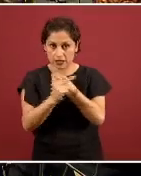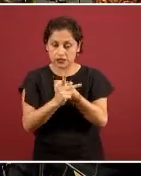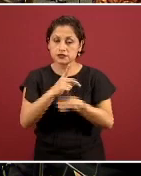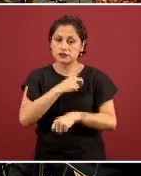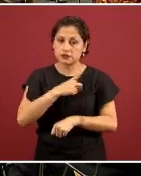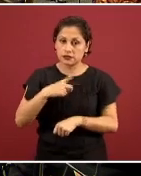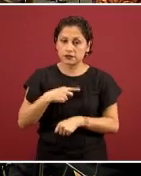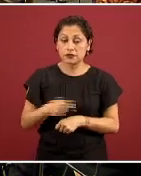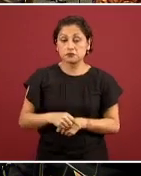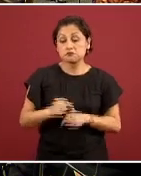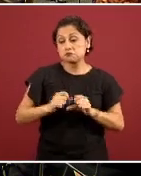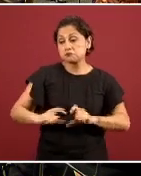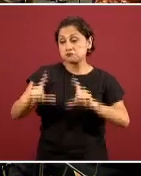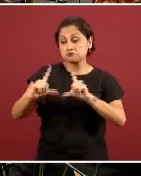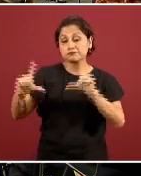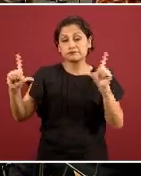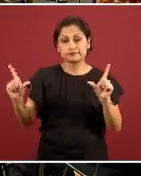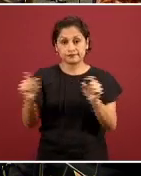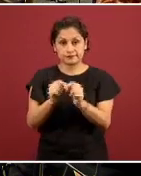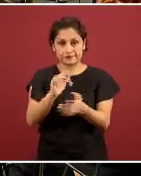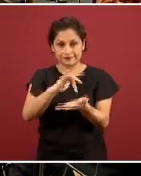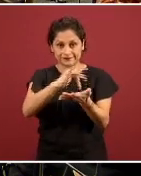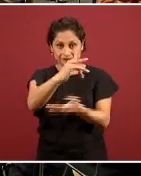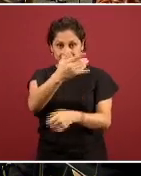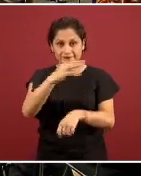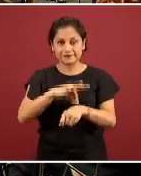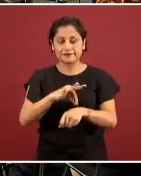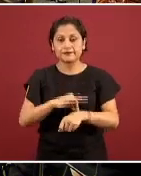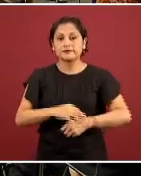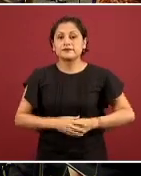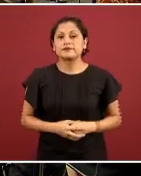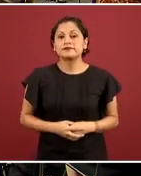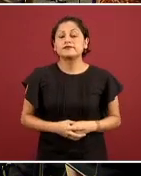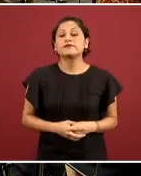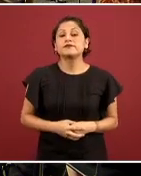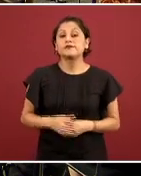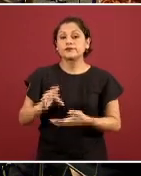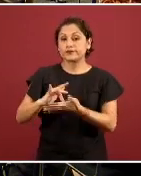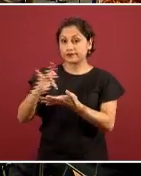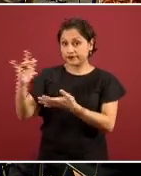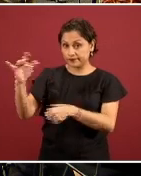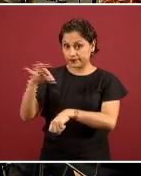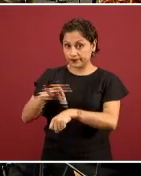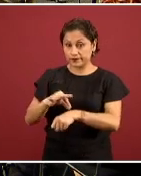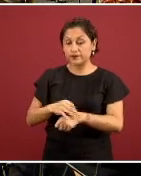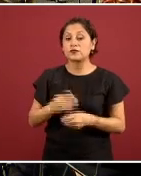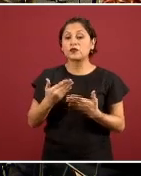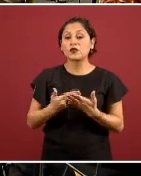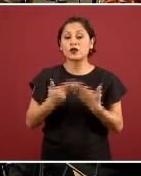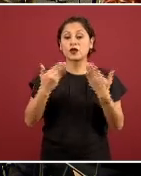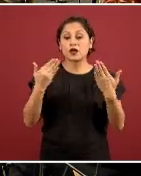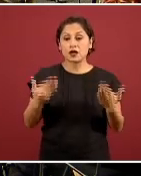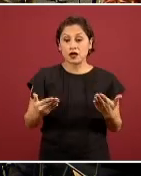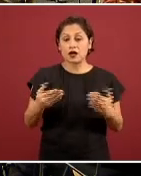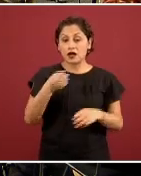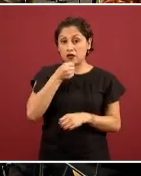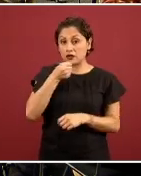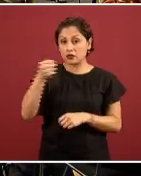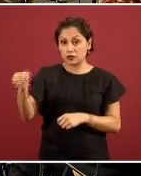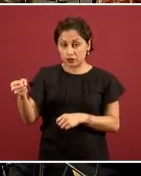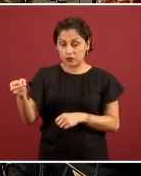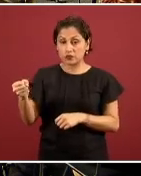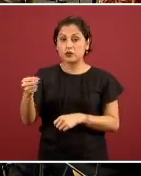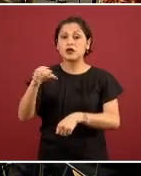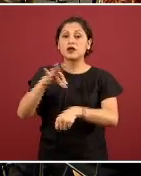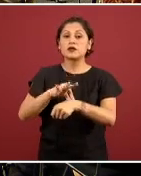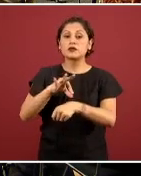Muchísimas gracias, doctor López-Gatelli. Gracias, doctor Ricardo Cortés Alcalá. Ahora tenemos el gusto de que nos acompañe el doctor